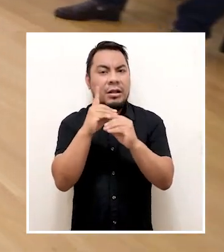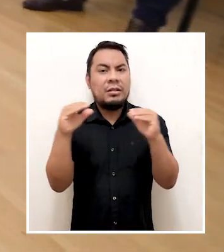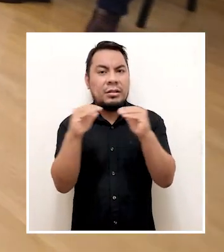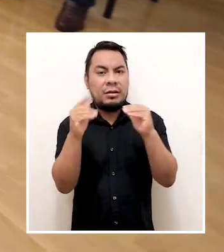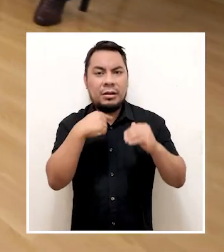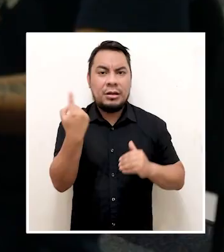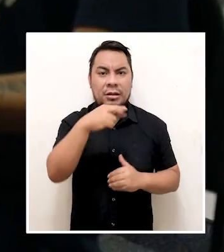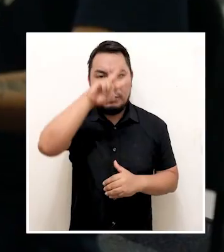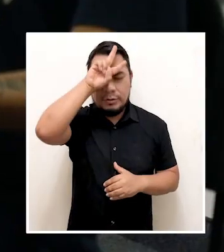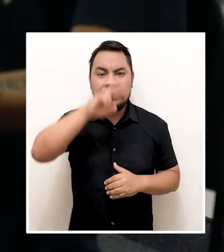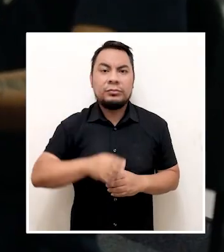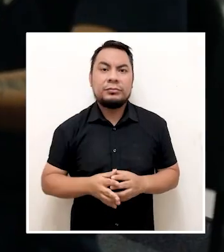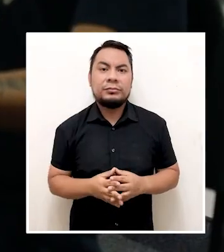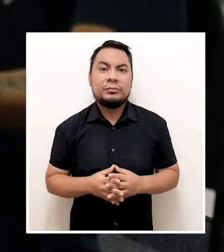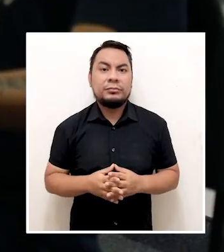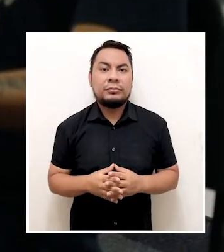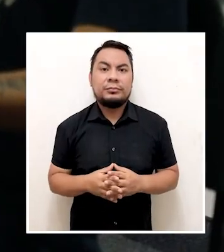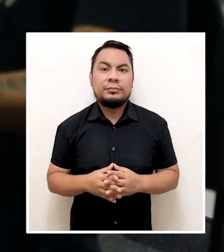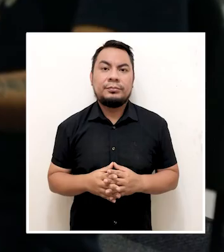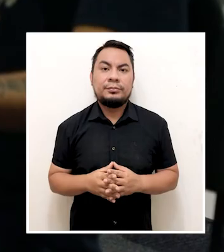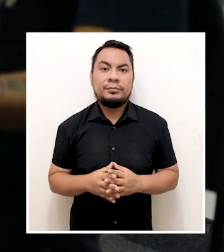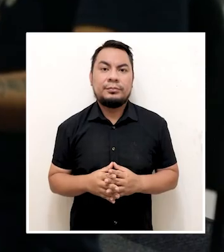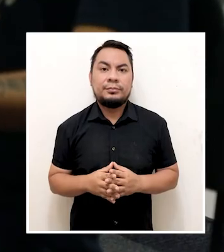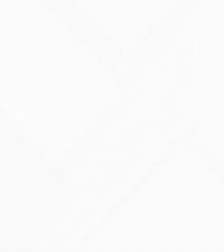fortalecimiento de la democracia del Perú.